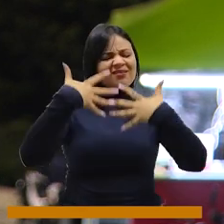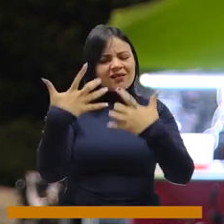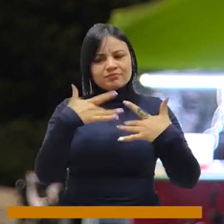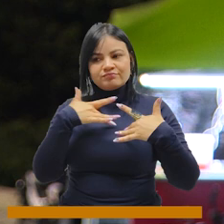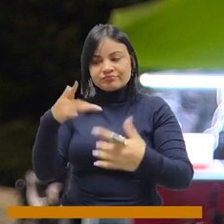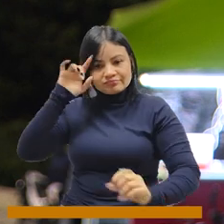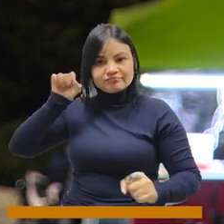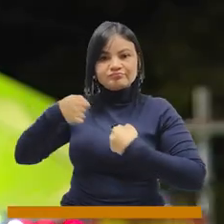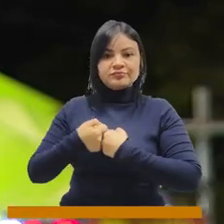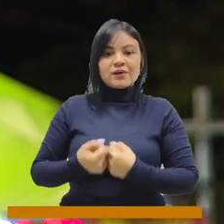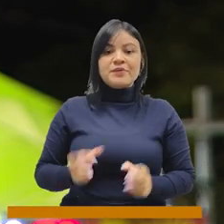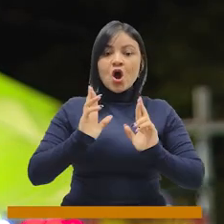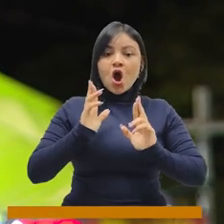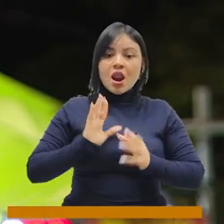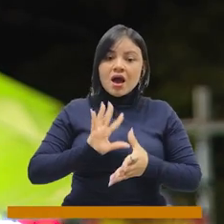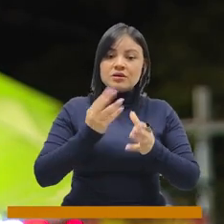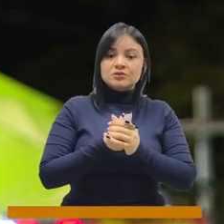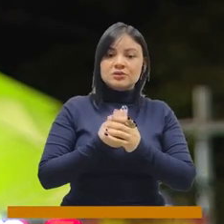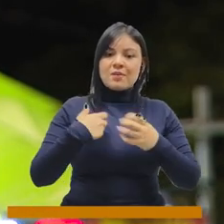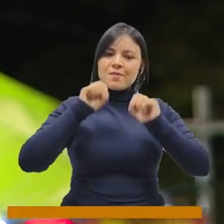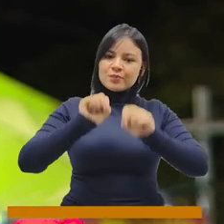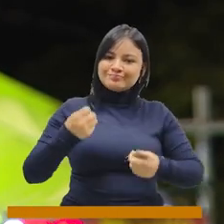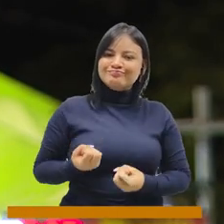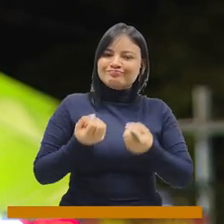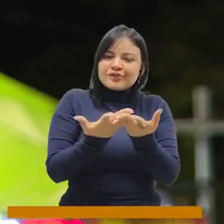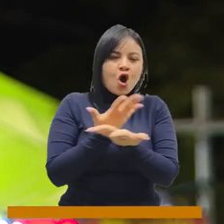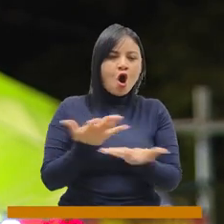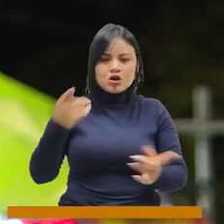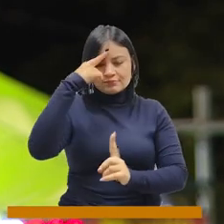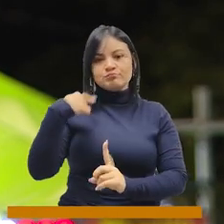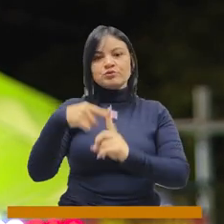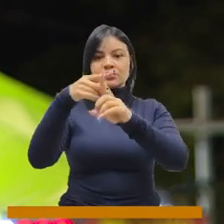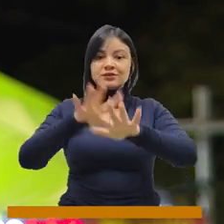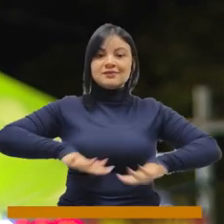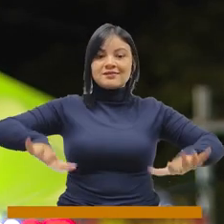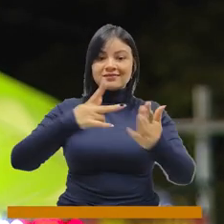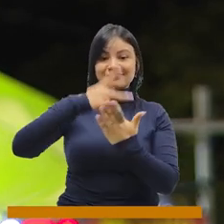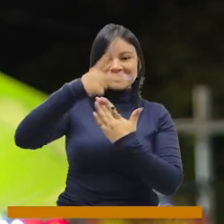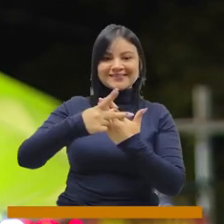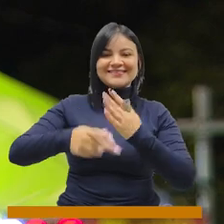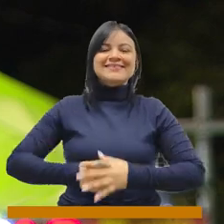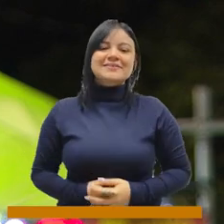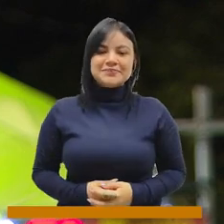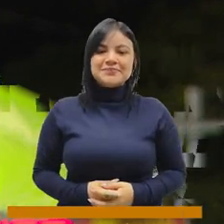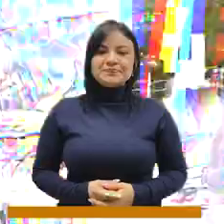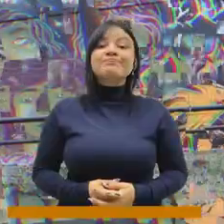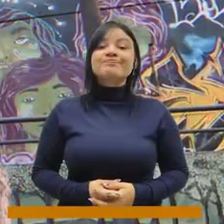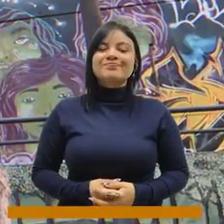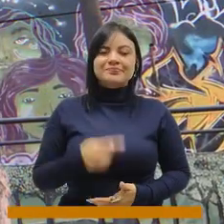dispuestos a trabajar de la mano. Qué bueno que nos puedan incluir y nosotros podamos aportar cosas positivas acá en el territorio para estos proyectos.